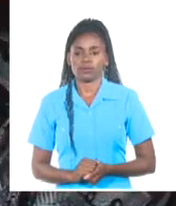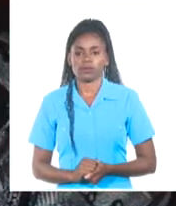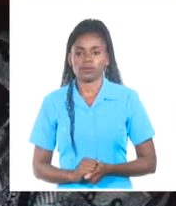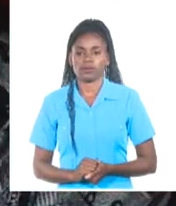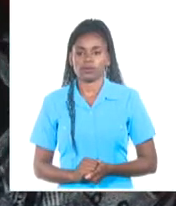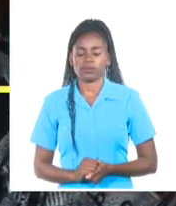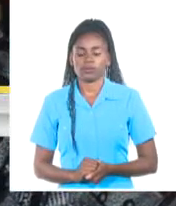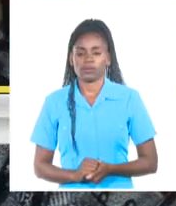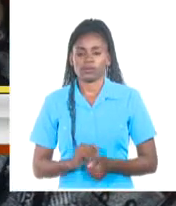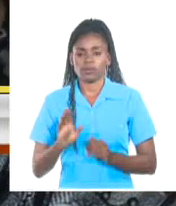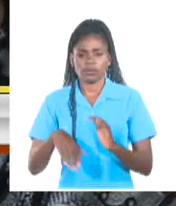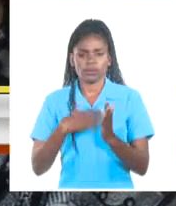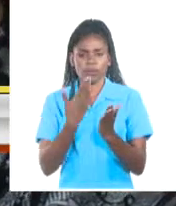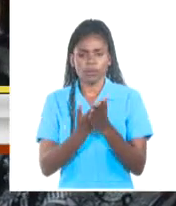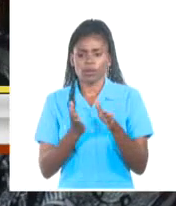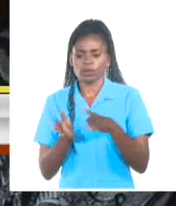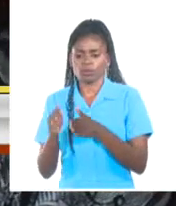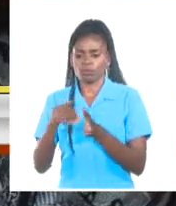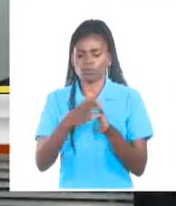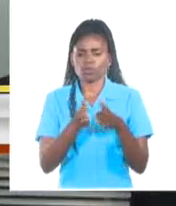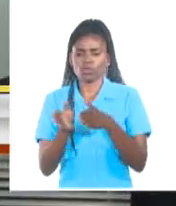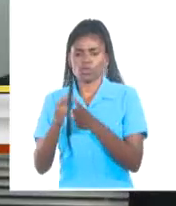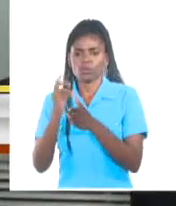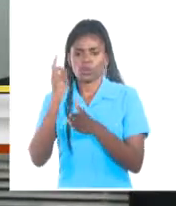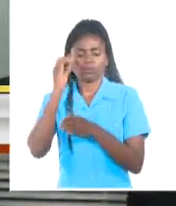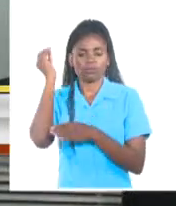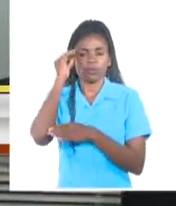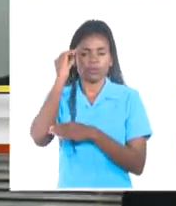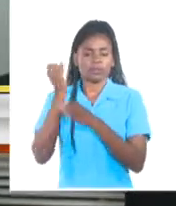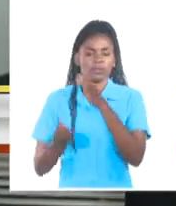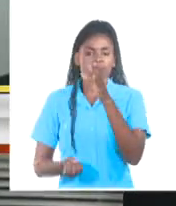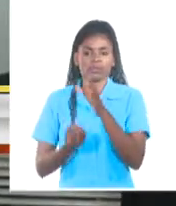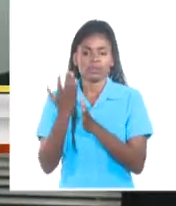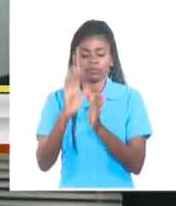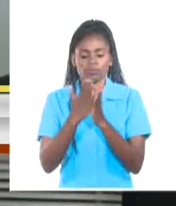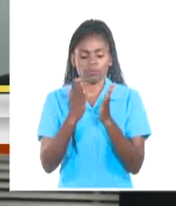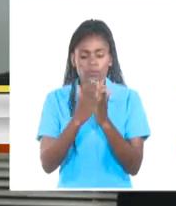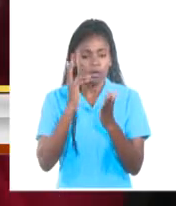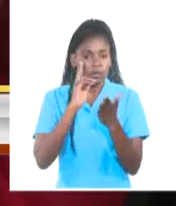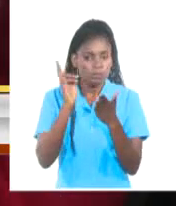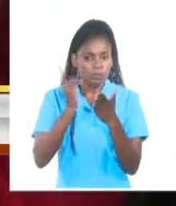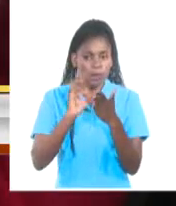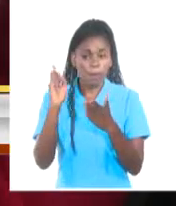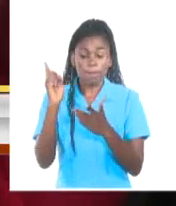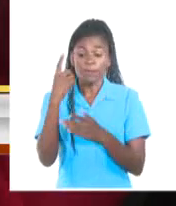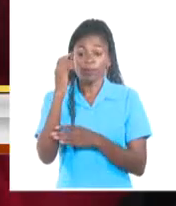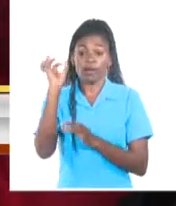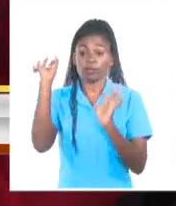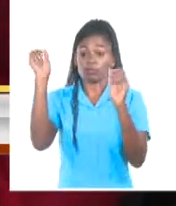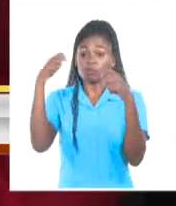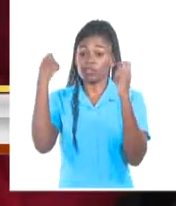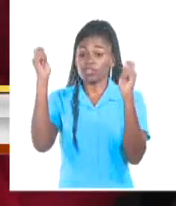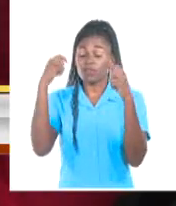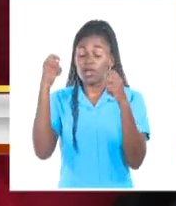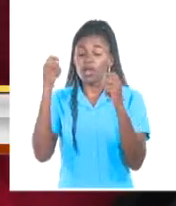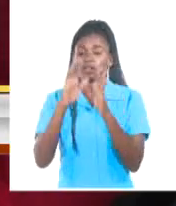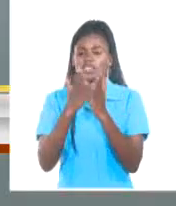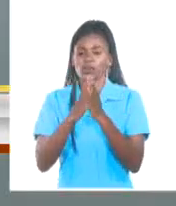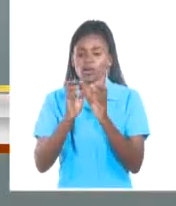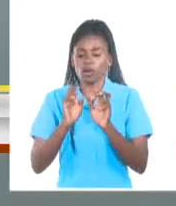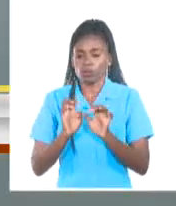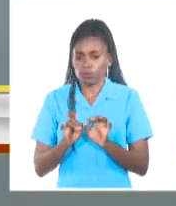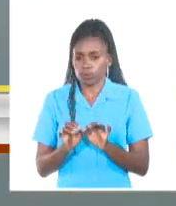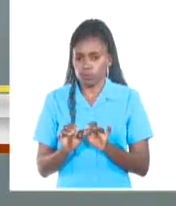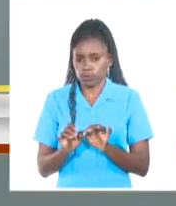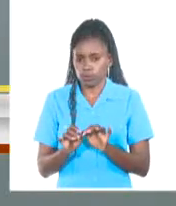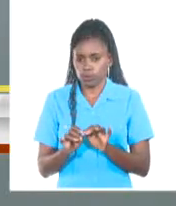Propone rutas de aprendizaje que ayuden al crecimiento de los lectores el primer festival del libro digital. Una iniciativa